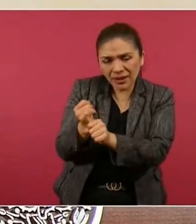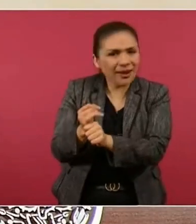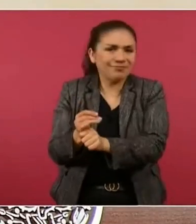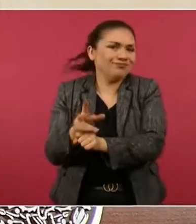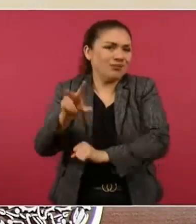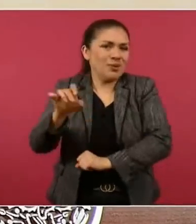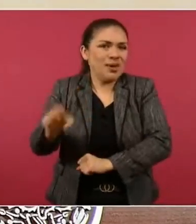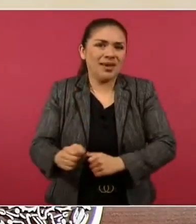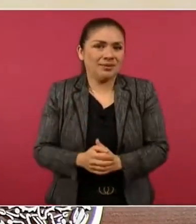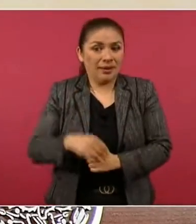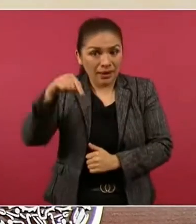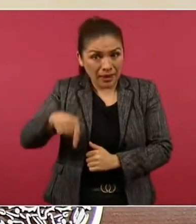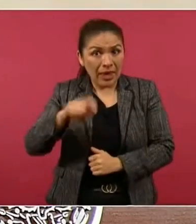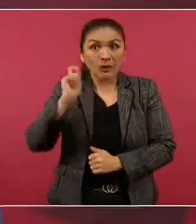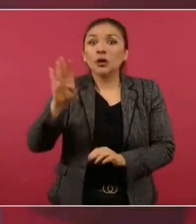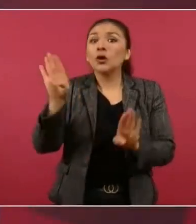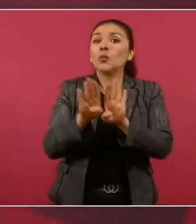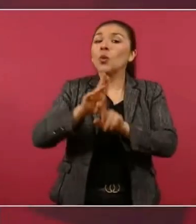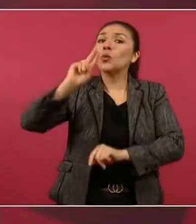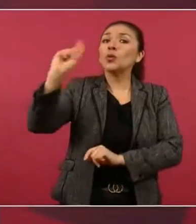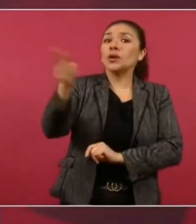No es una universidad pública.